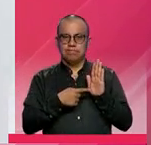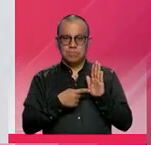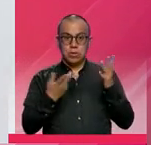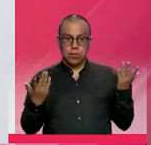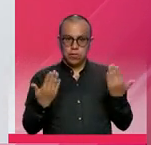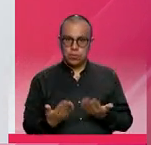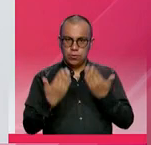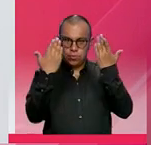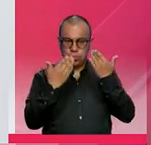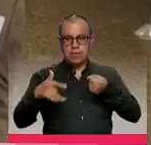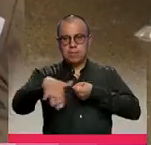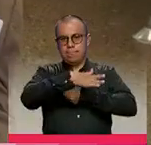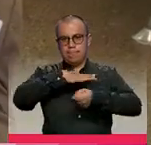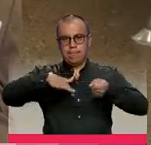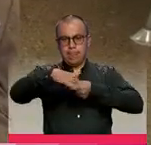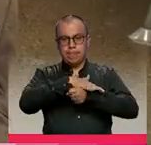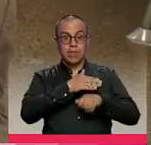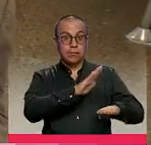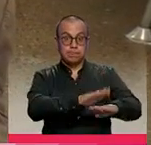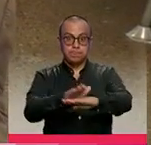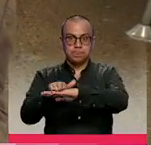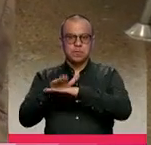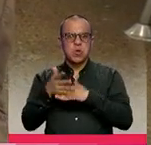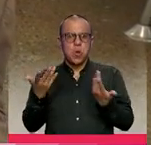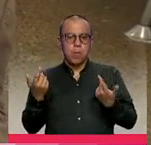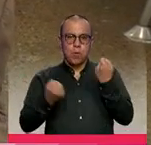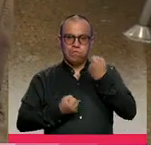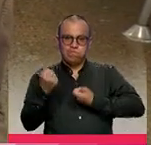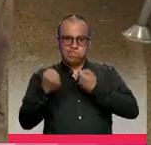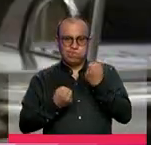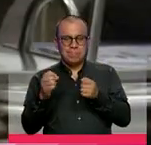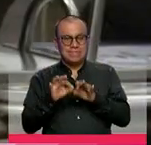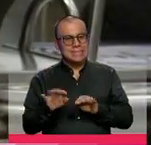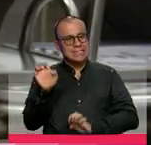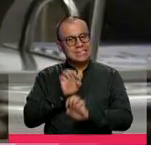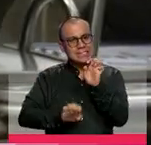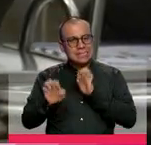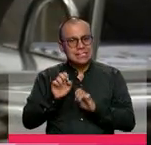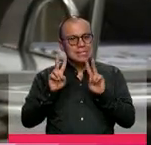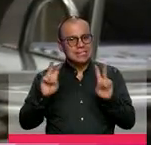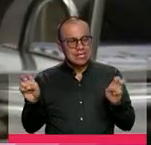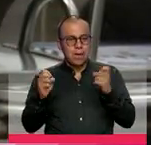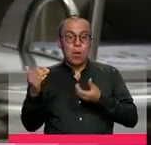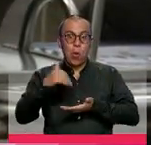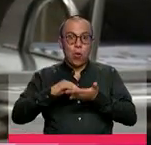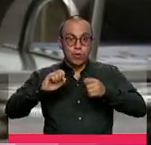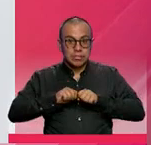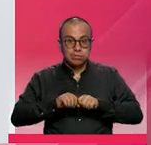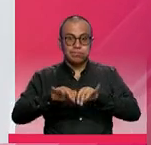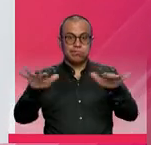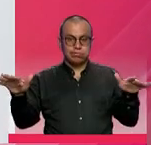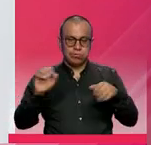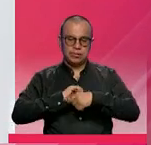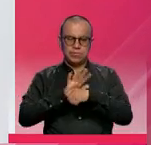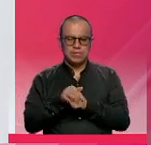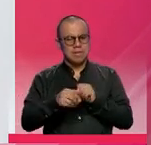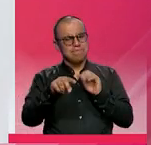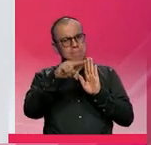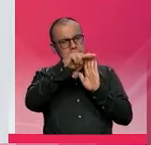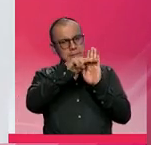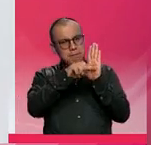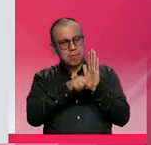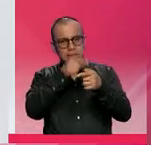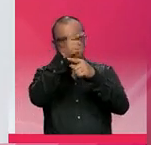bienestar de los cundinamarqueses. El llamado a los conductores es hecho para evitar que se genere un rebrote de la pandemia. Cumplamos con esta